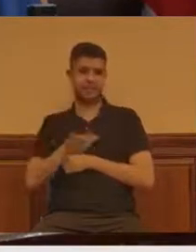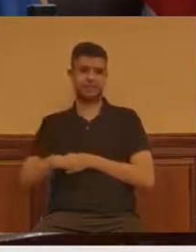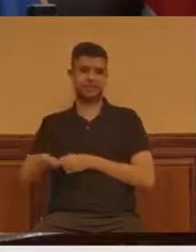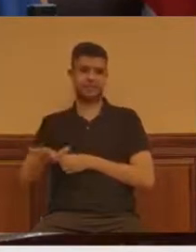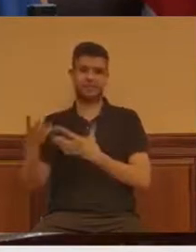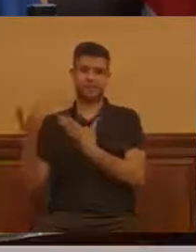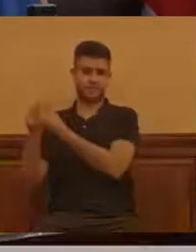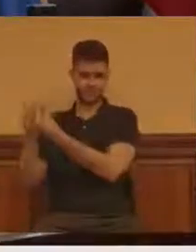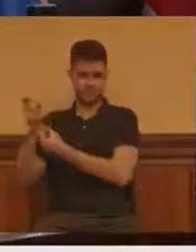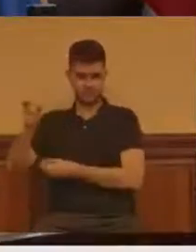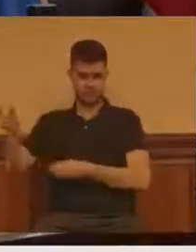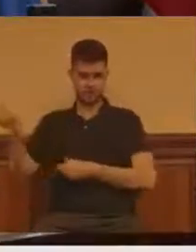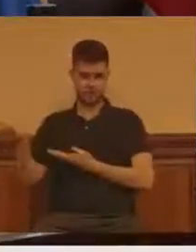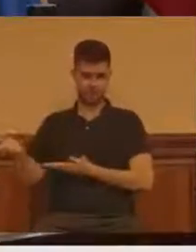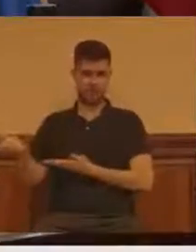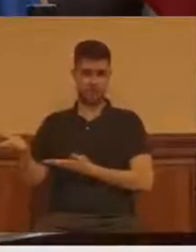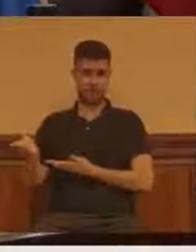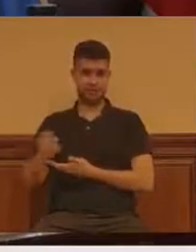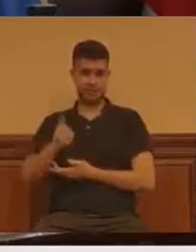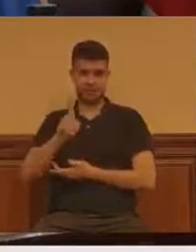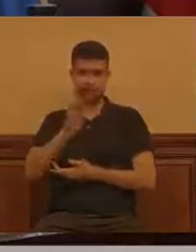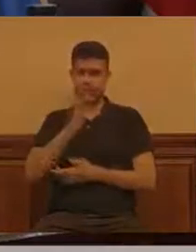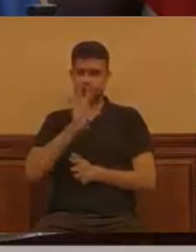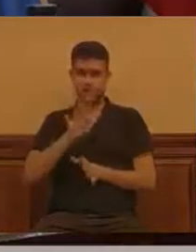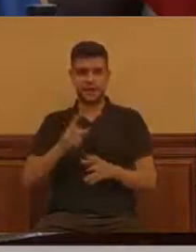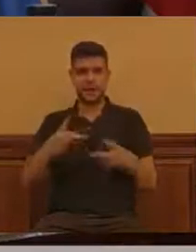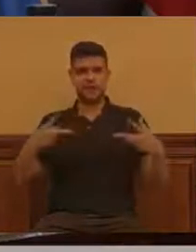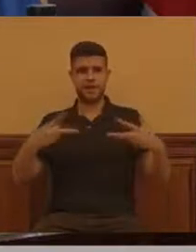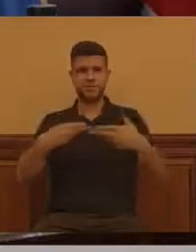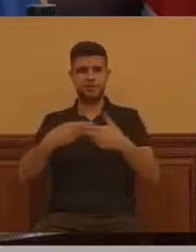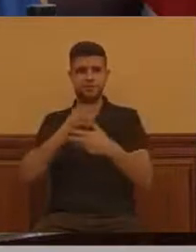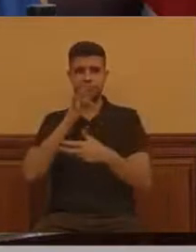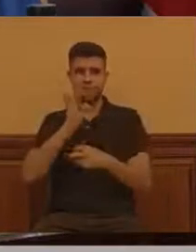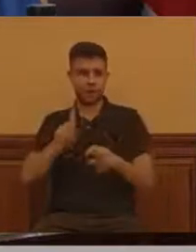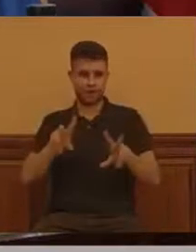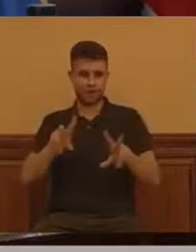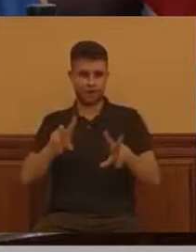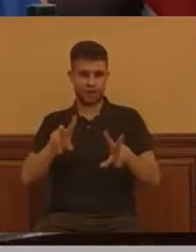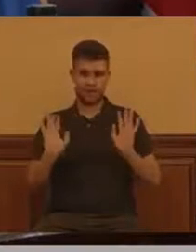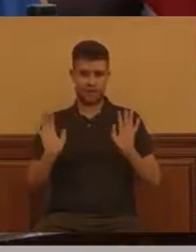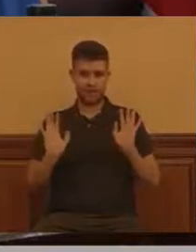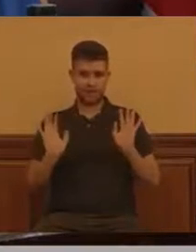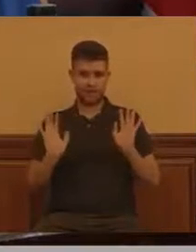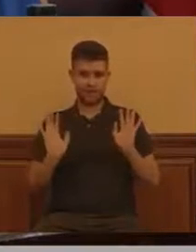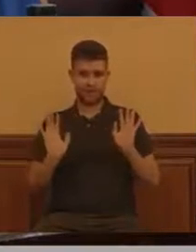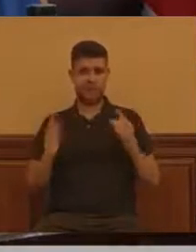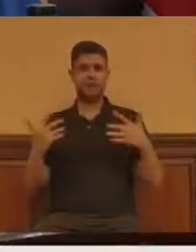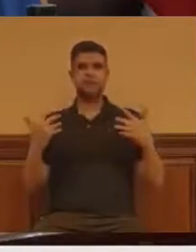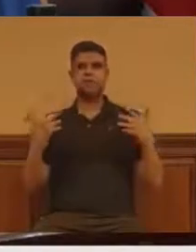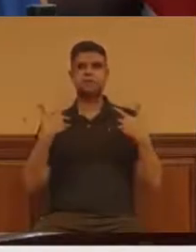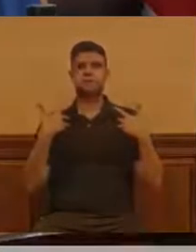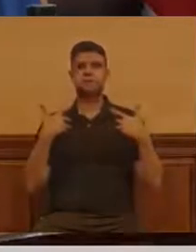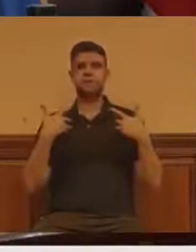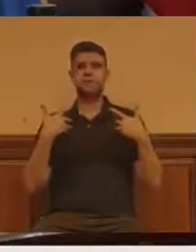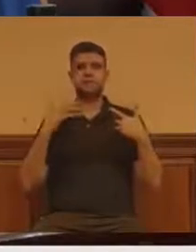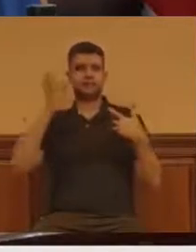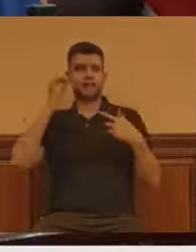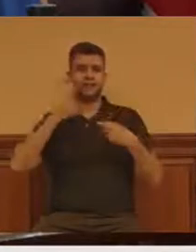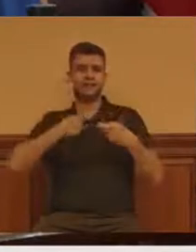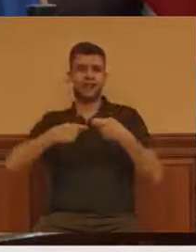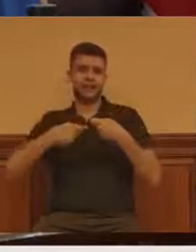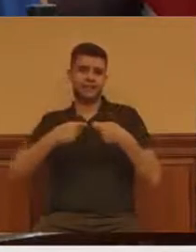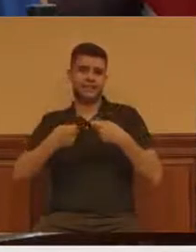todavía no han acabado. Víctimas de trata. Bueno, pues con la pandemia